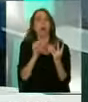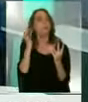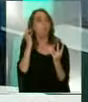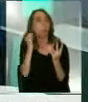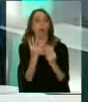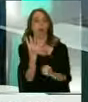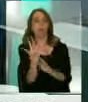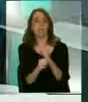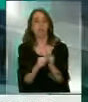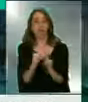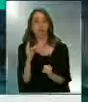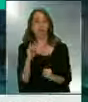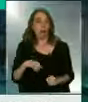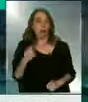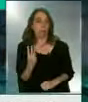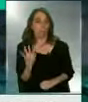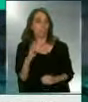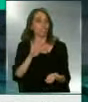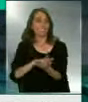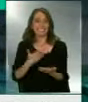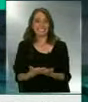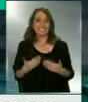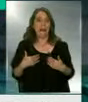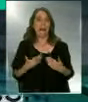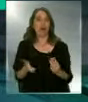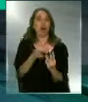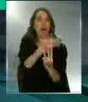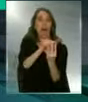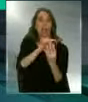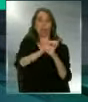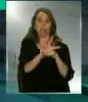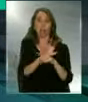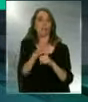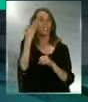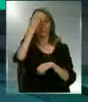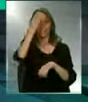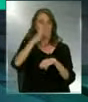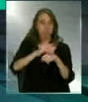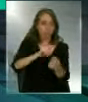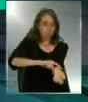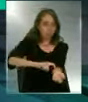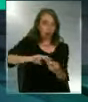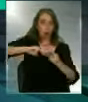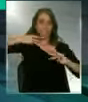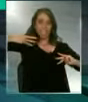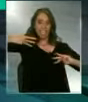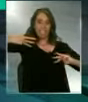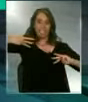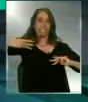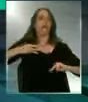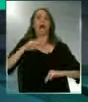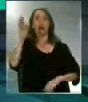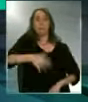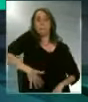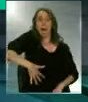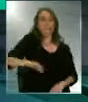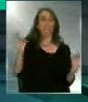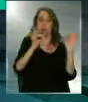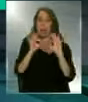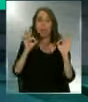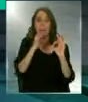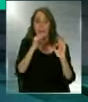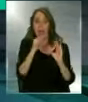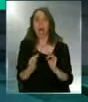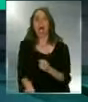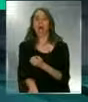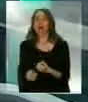35 años, joven, que era sana. Ninguno de ellos tenía predisposición genética al Parkinson. Esto es muy, muy importante. ¿Qué pasó en estos casos?